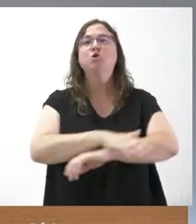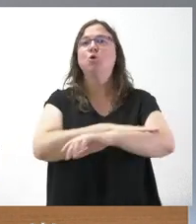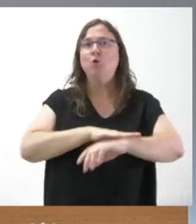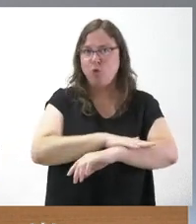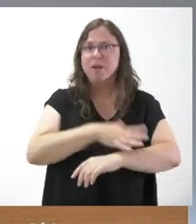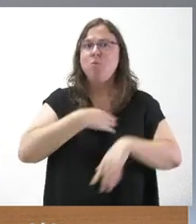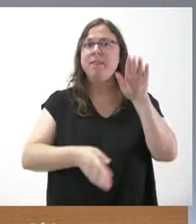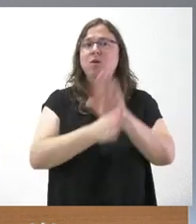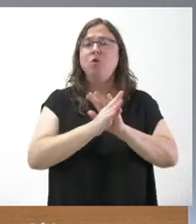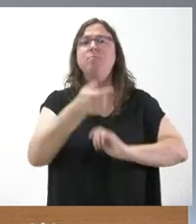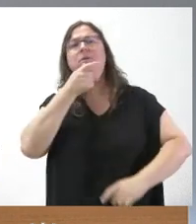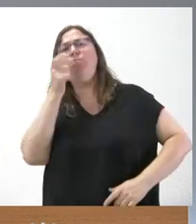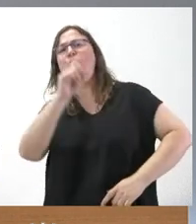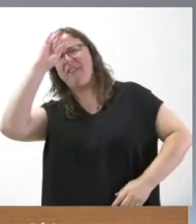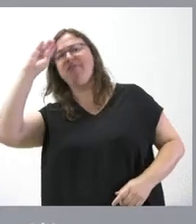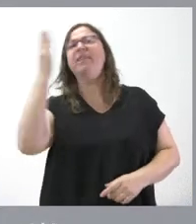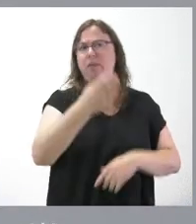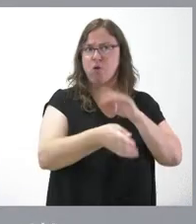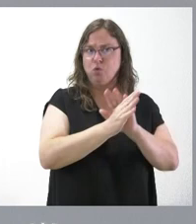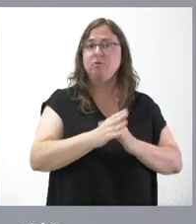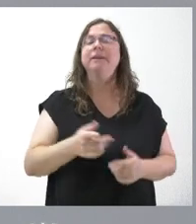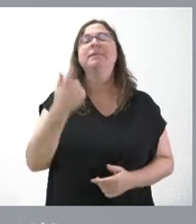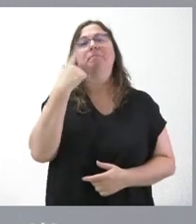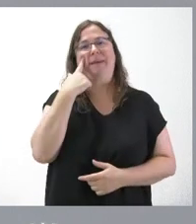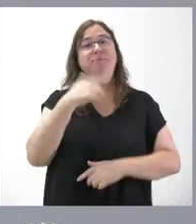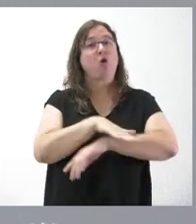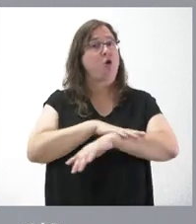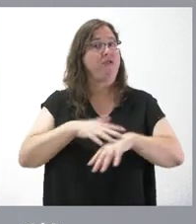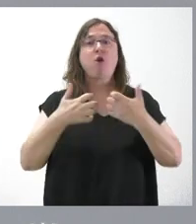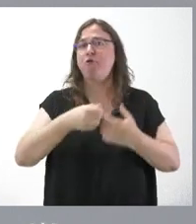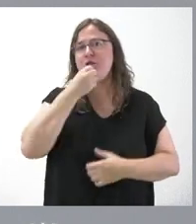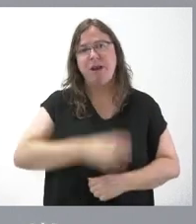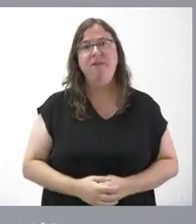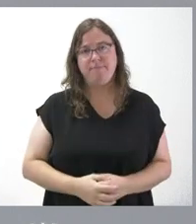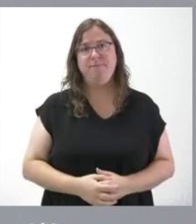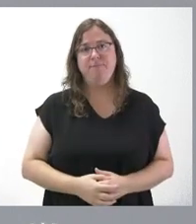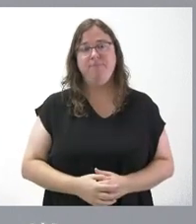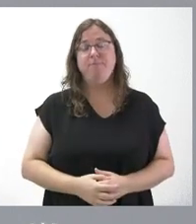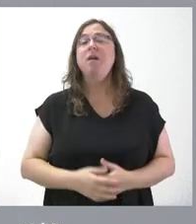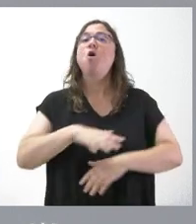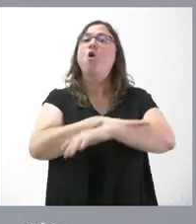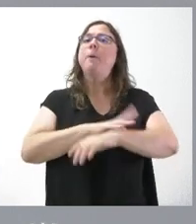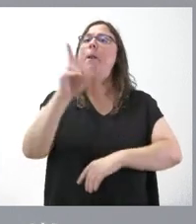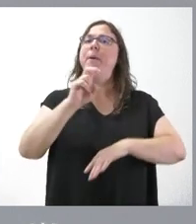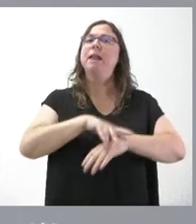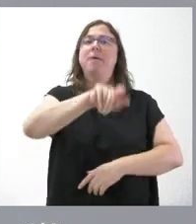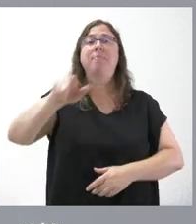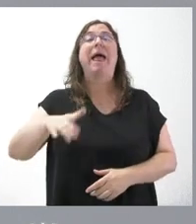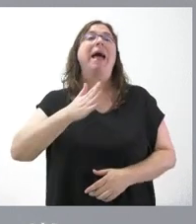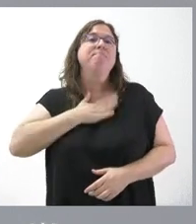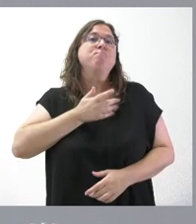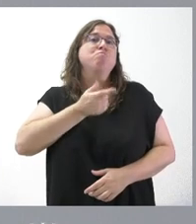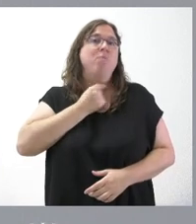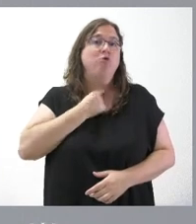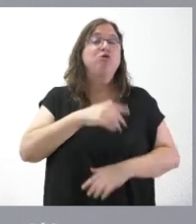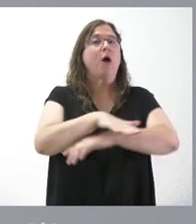ha llamado traidores. Pues, mire, el Gobierno funciona bien y el Gobierno funciona útil a los ciudadanos. A nosotros nos gustaría que el